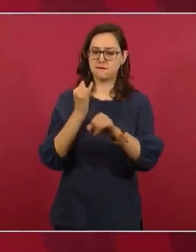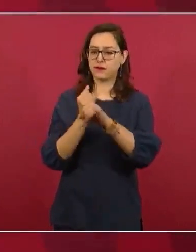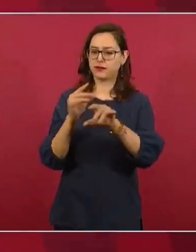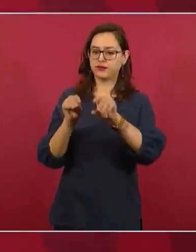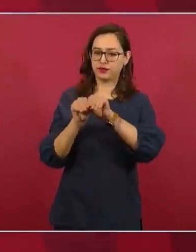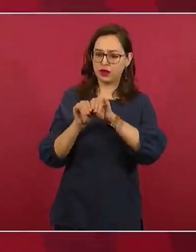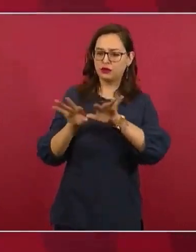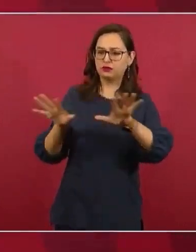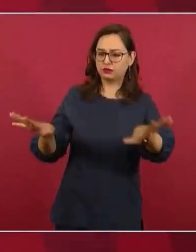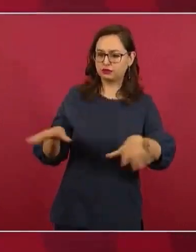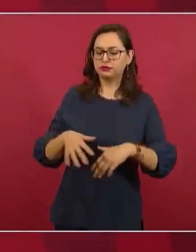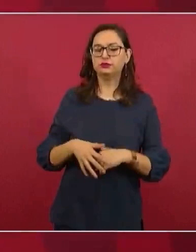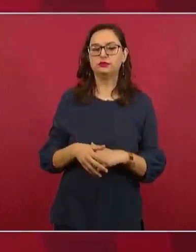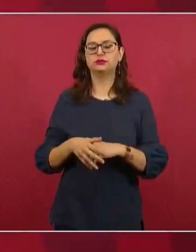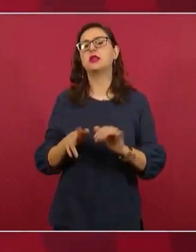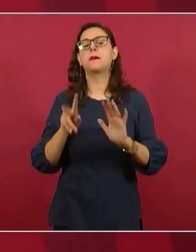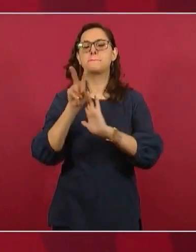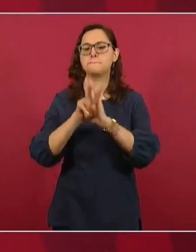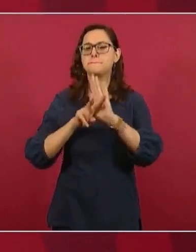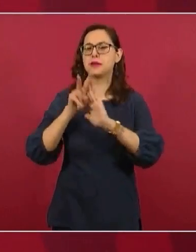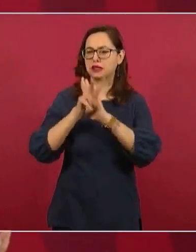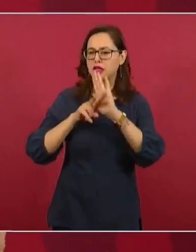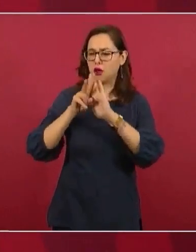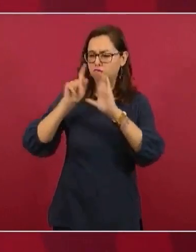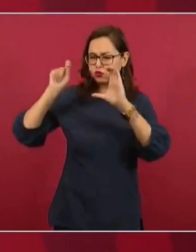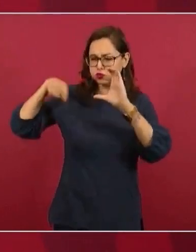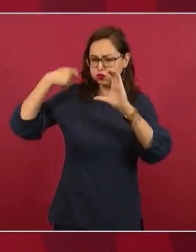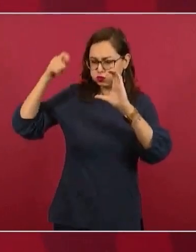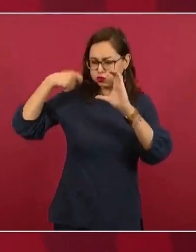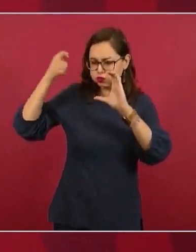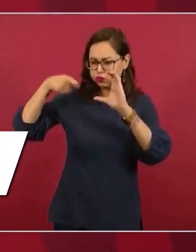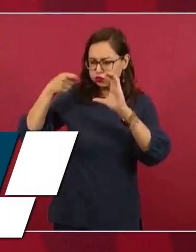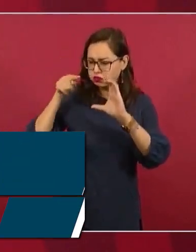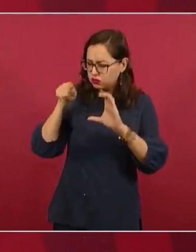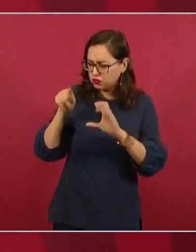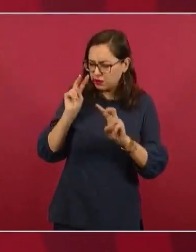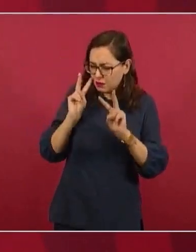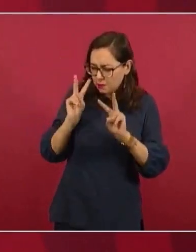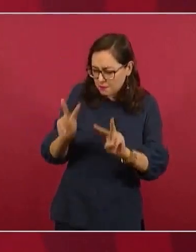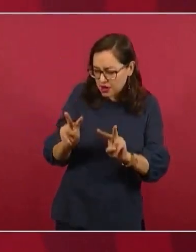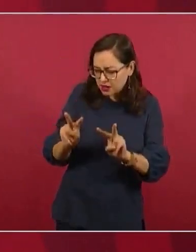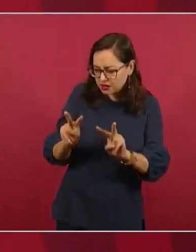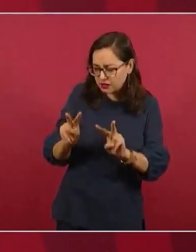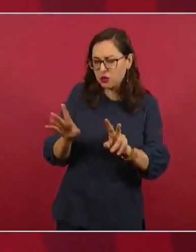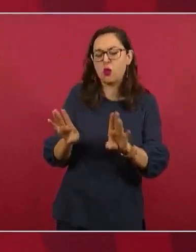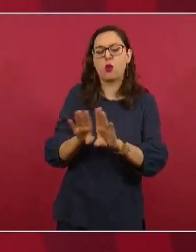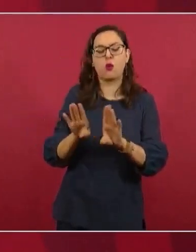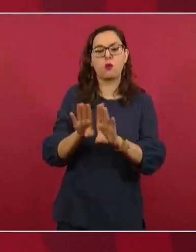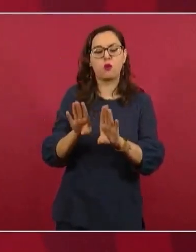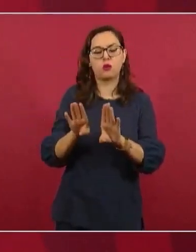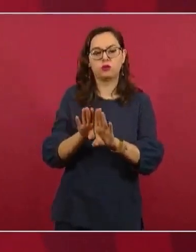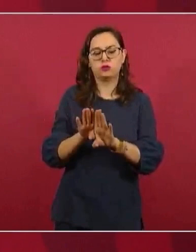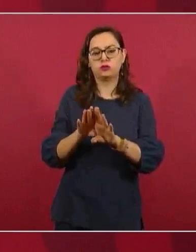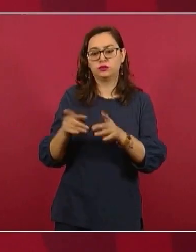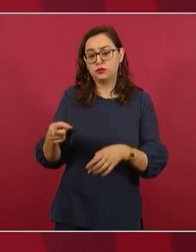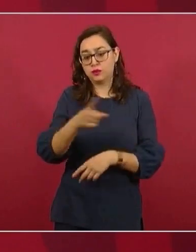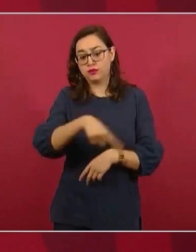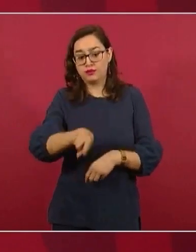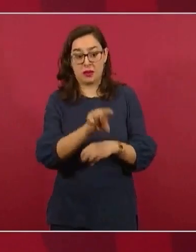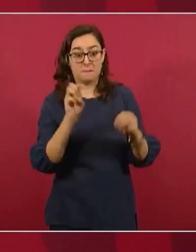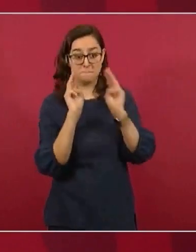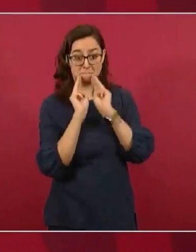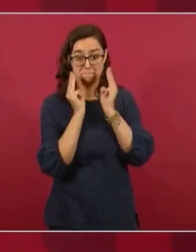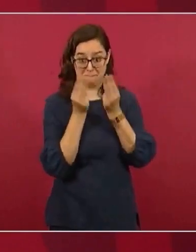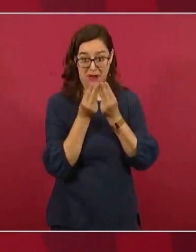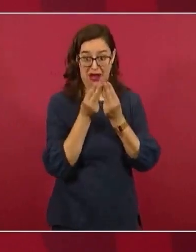un video en donde unos presuntos delincuentes